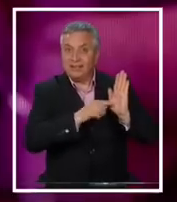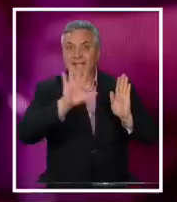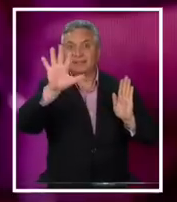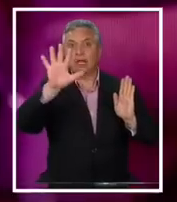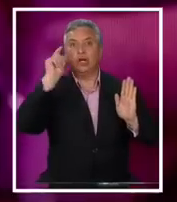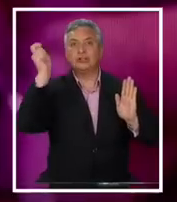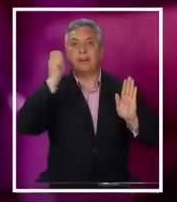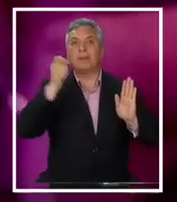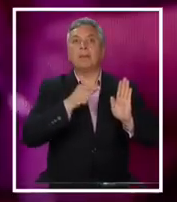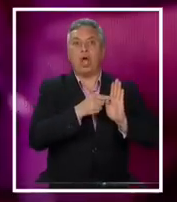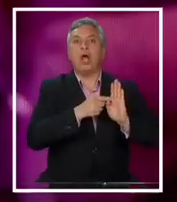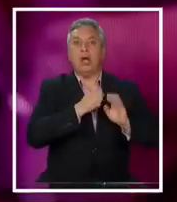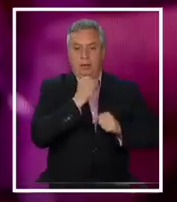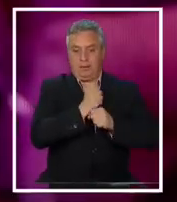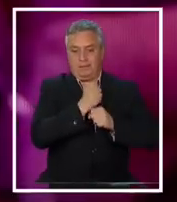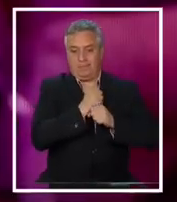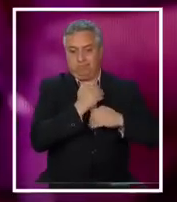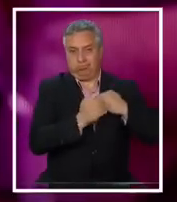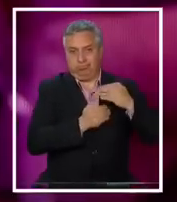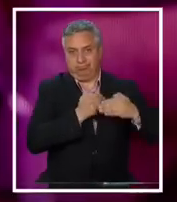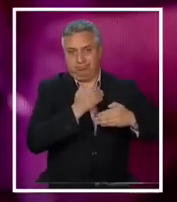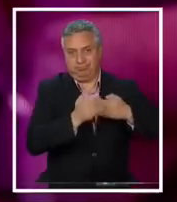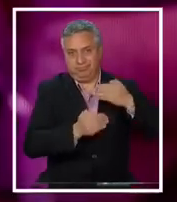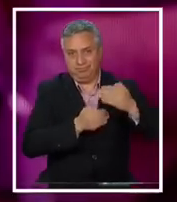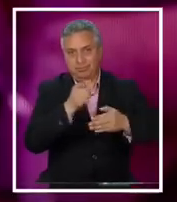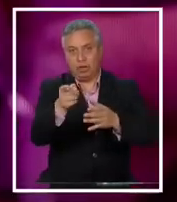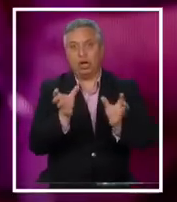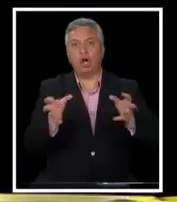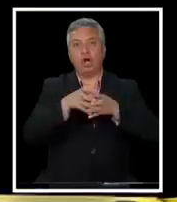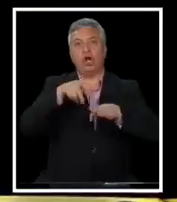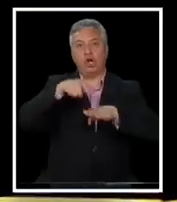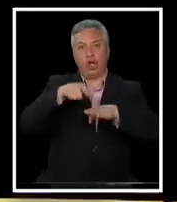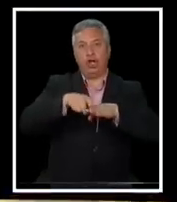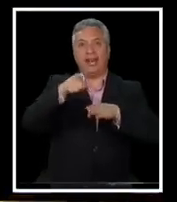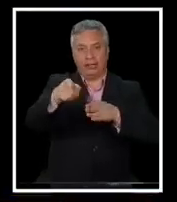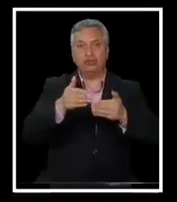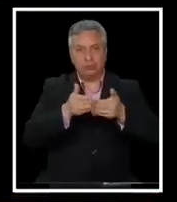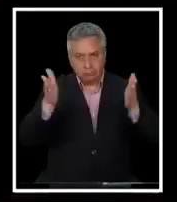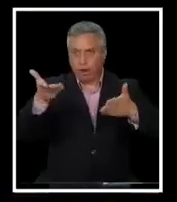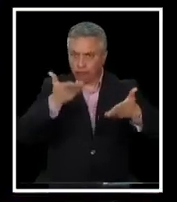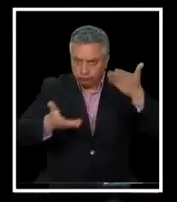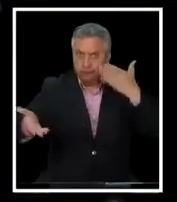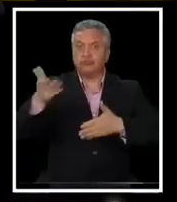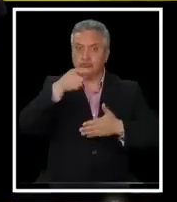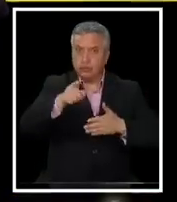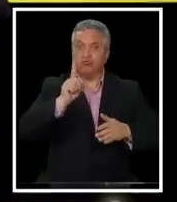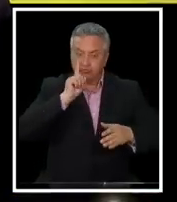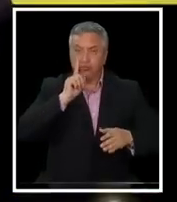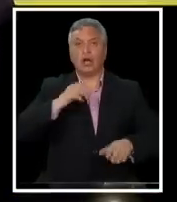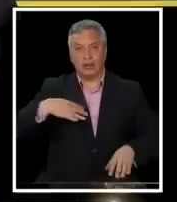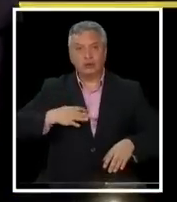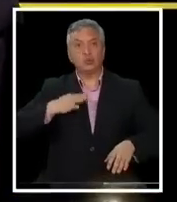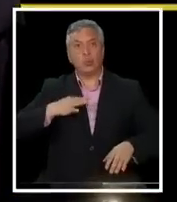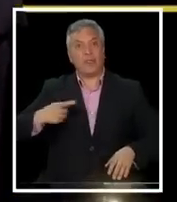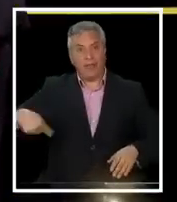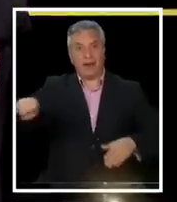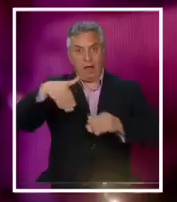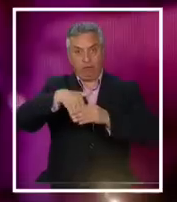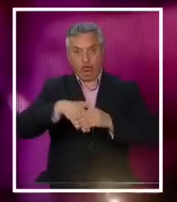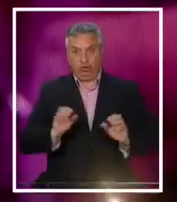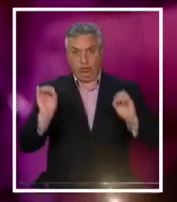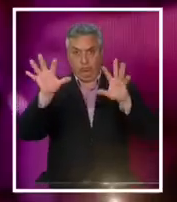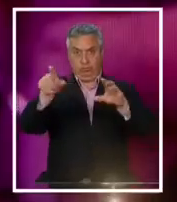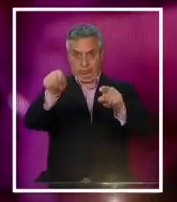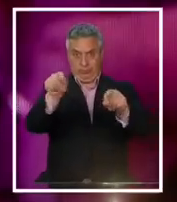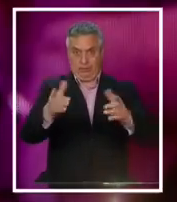septiembre, se empieza a implementar en el Congreso, en el órgano democrático y de esencia deliberativo, que representa a la ciudadanía y